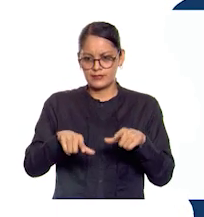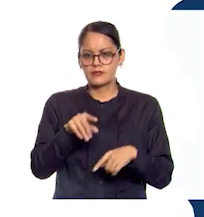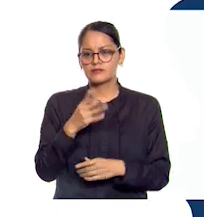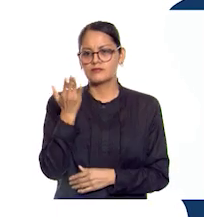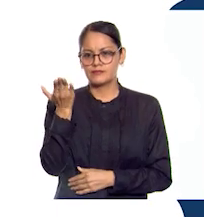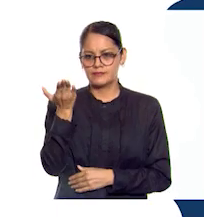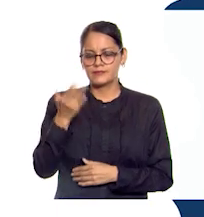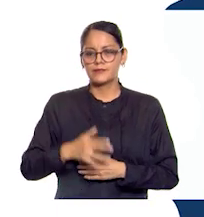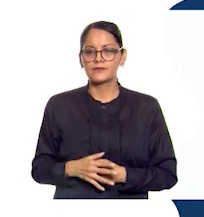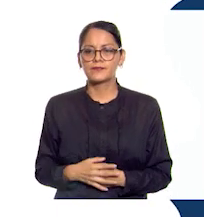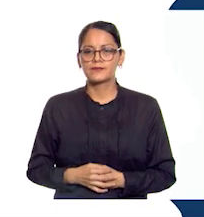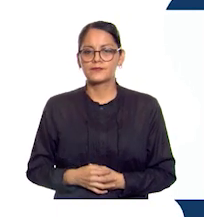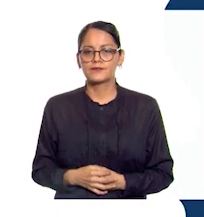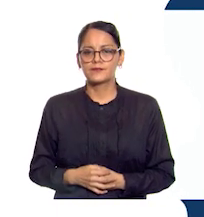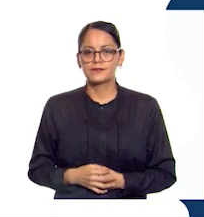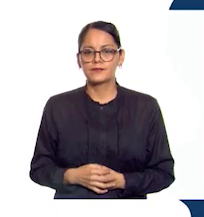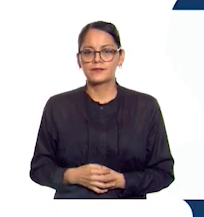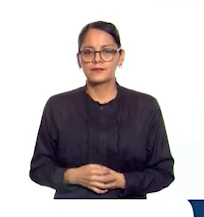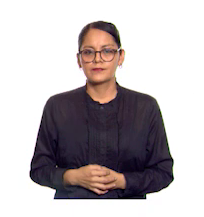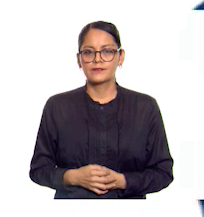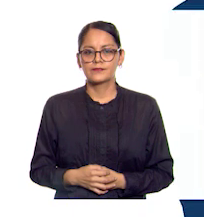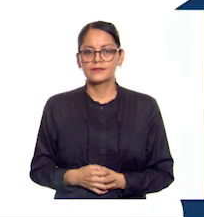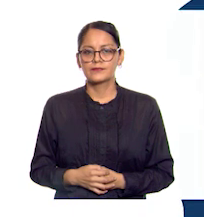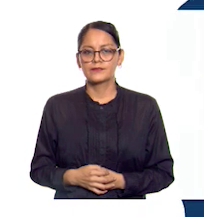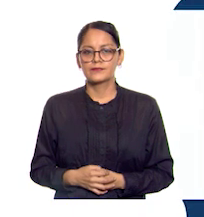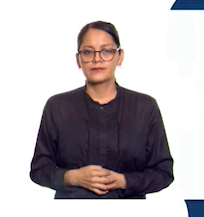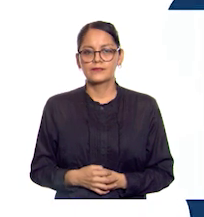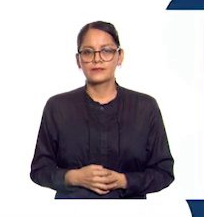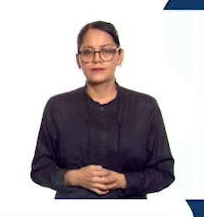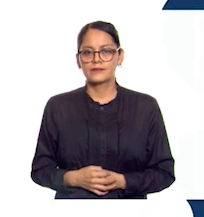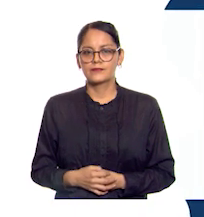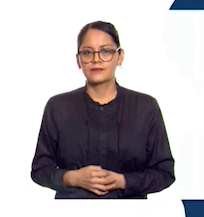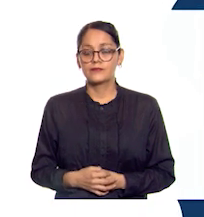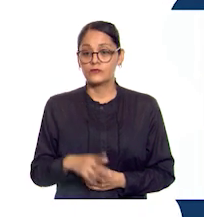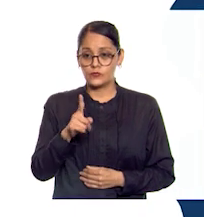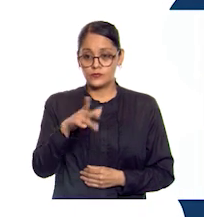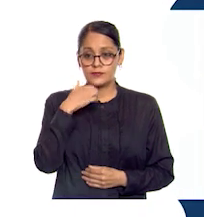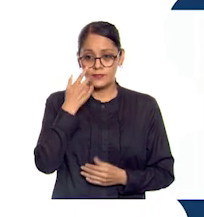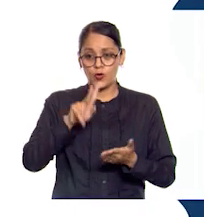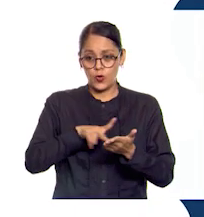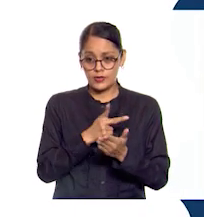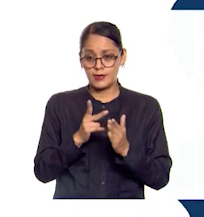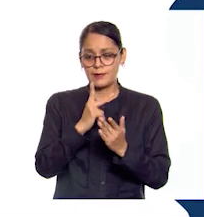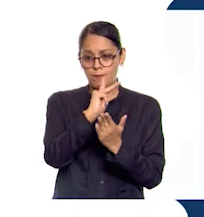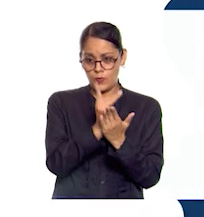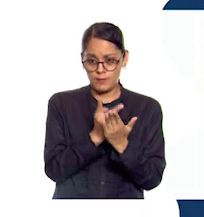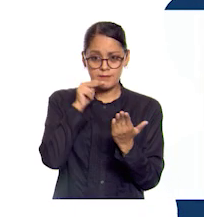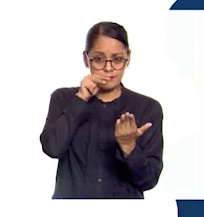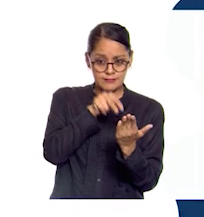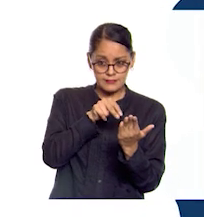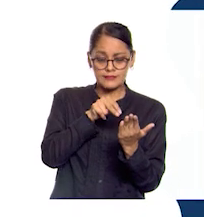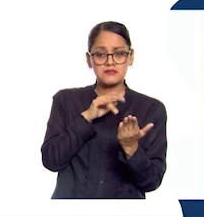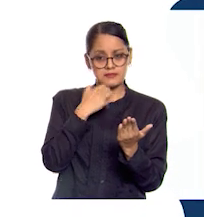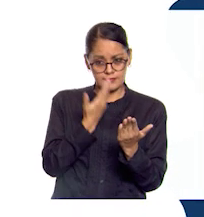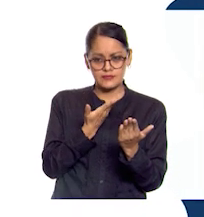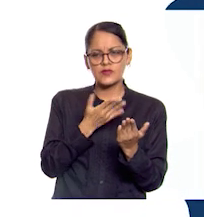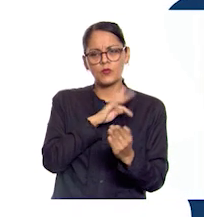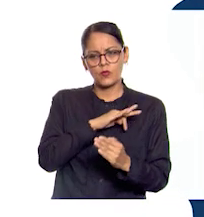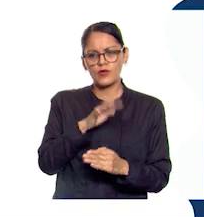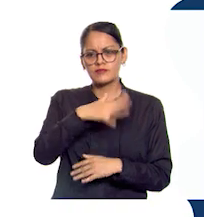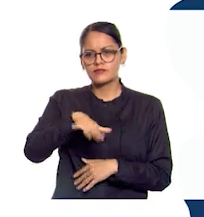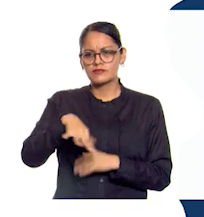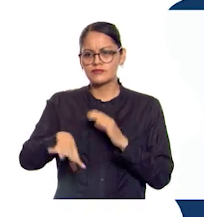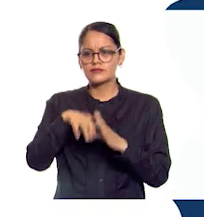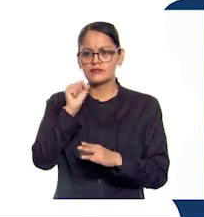.cep.gov.mx, si quieres volver a ver los programas de Aprende en Casa, los puedes